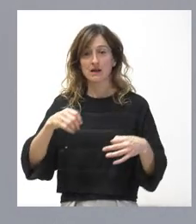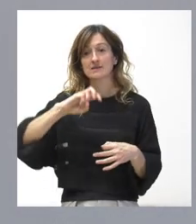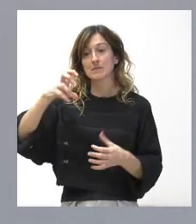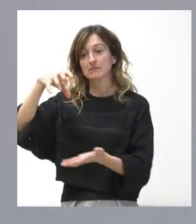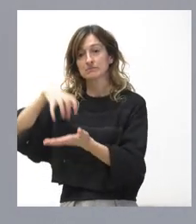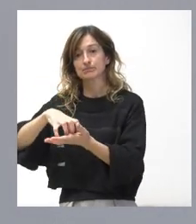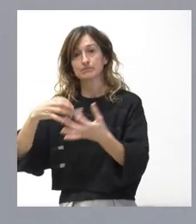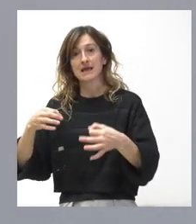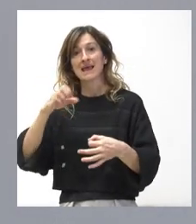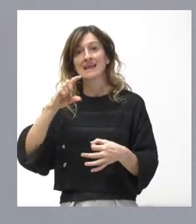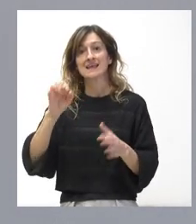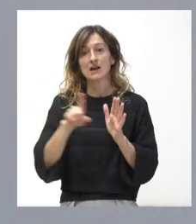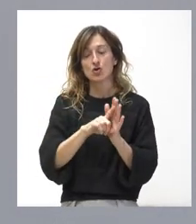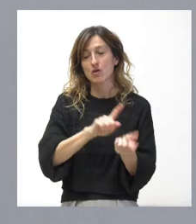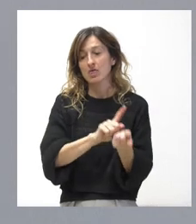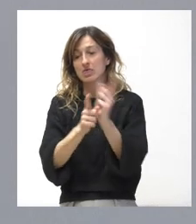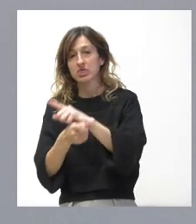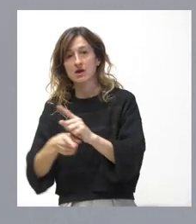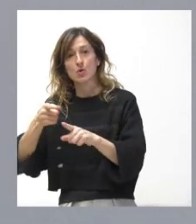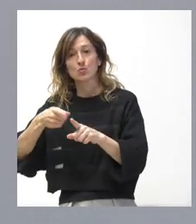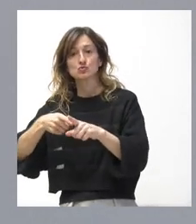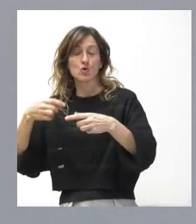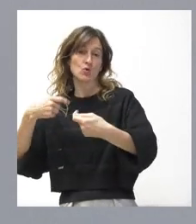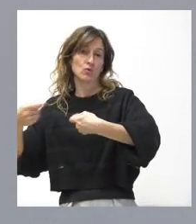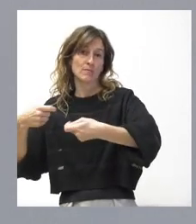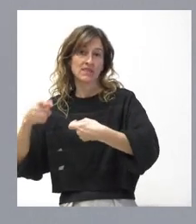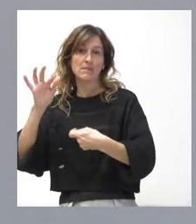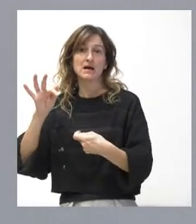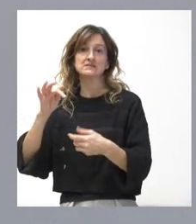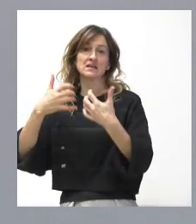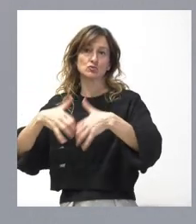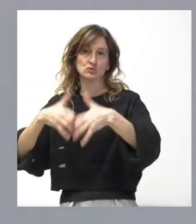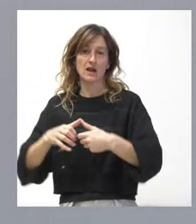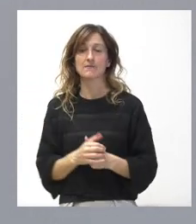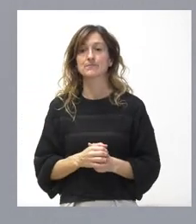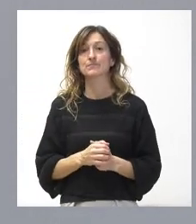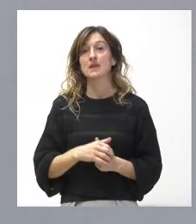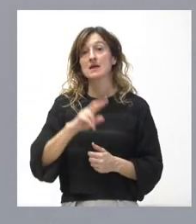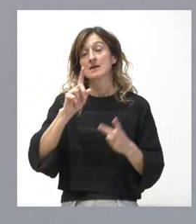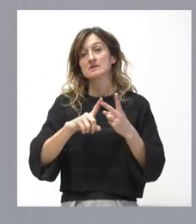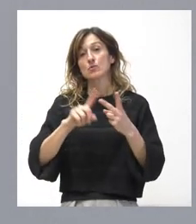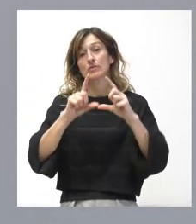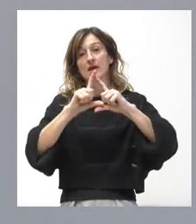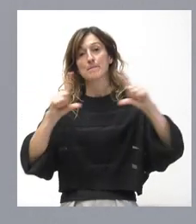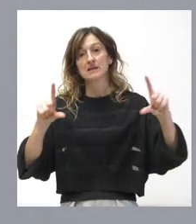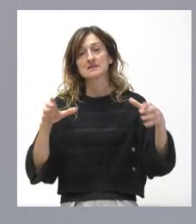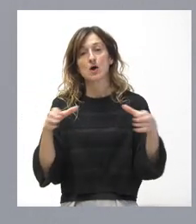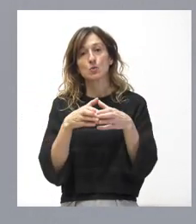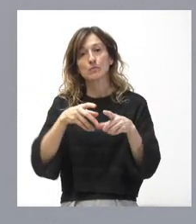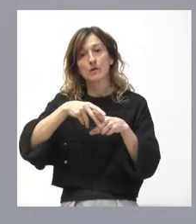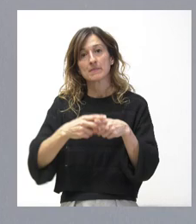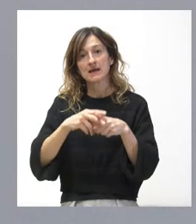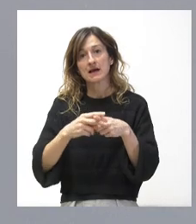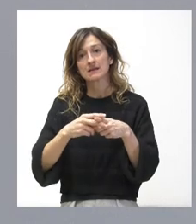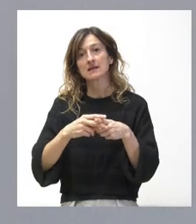etanol para uso comercial e industrial. Una segunda empresa es el Grupo de Mecánica de Vuelos